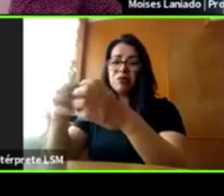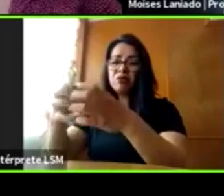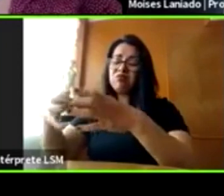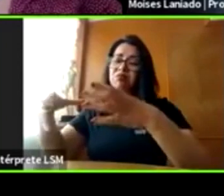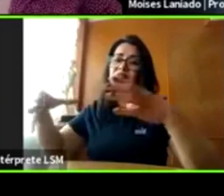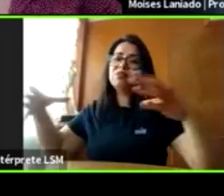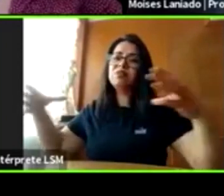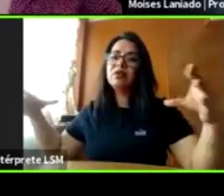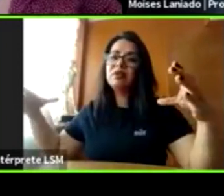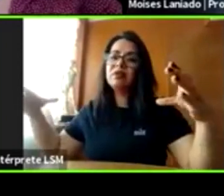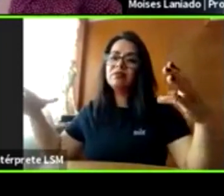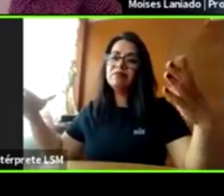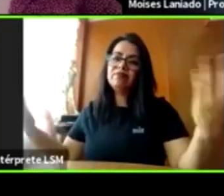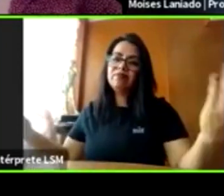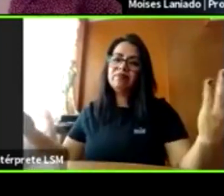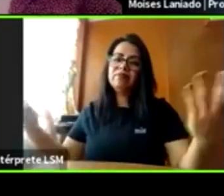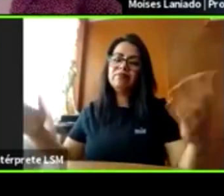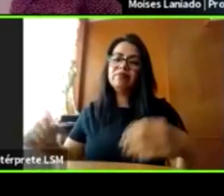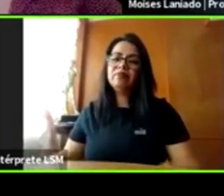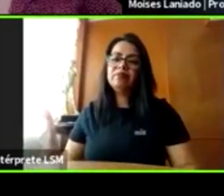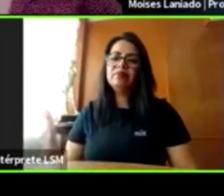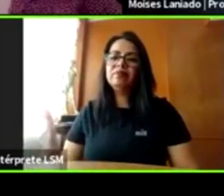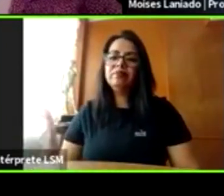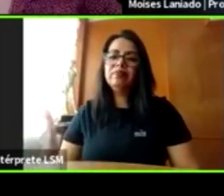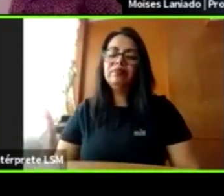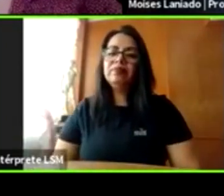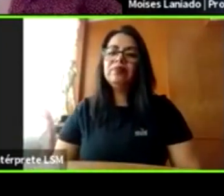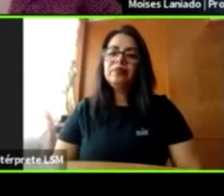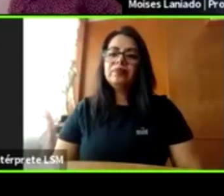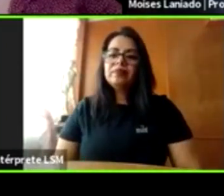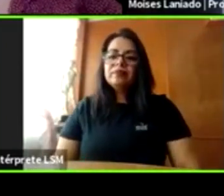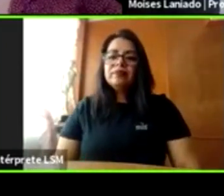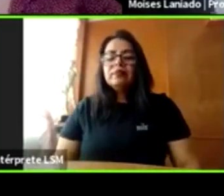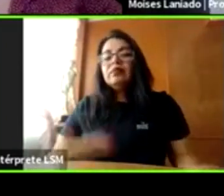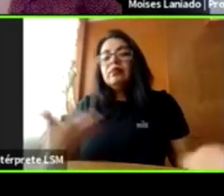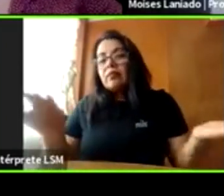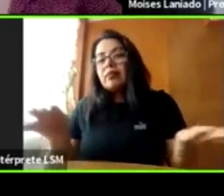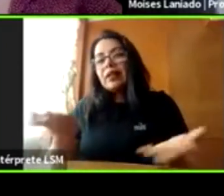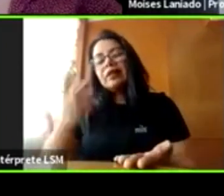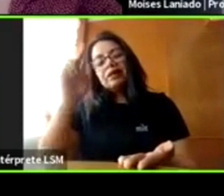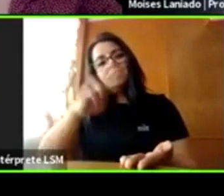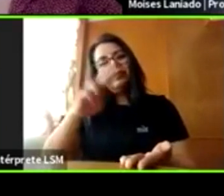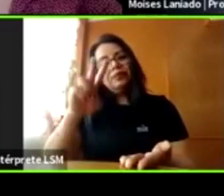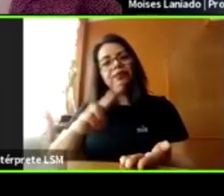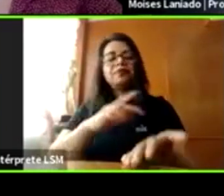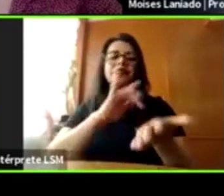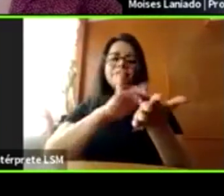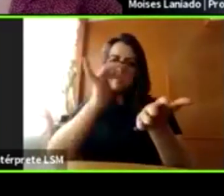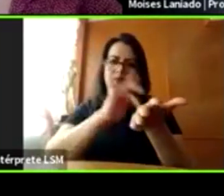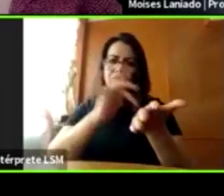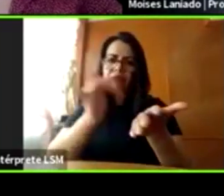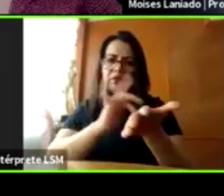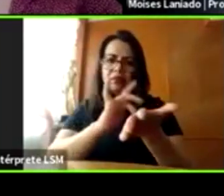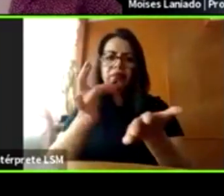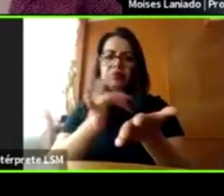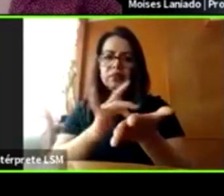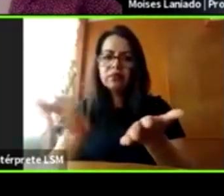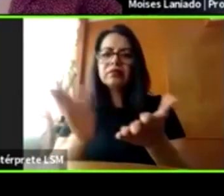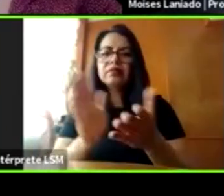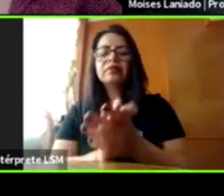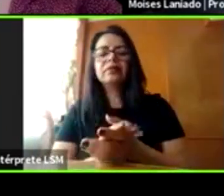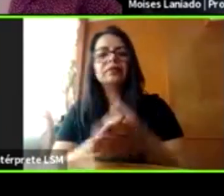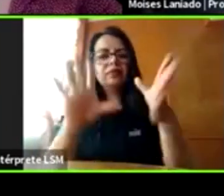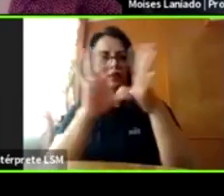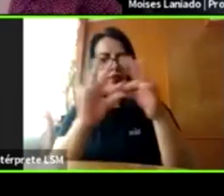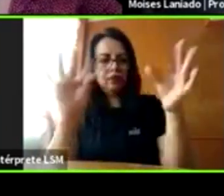todo lo que... Sí, a ver, creo que de verdad, gracias, gracias, gracias Moisés por esta